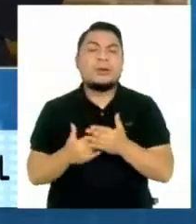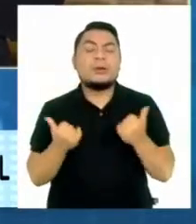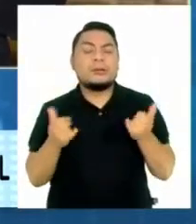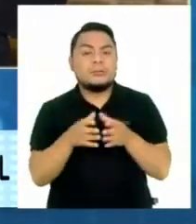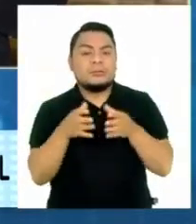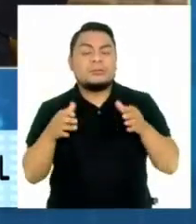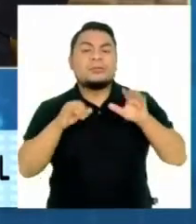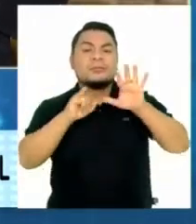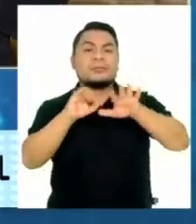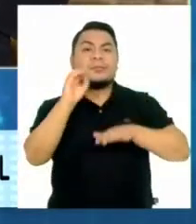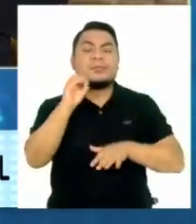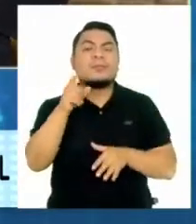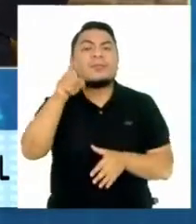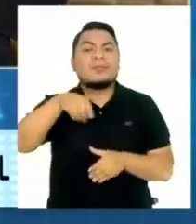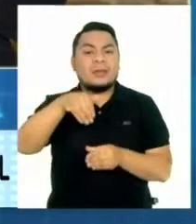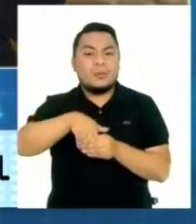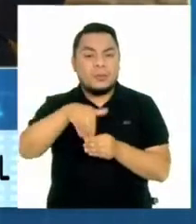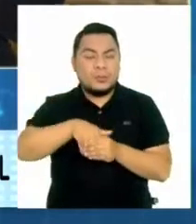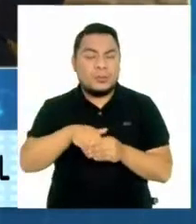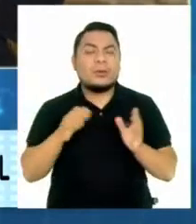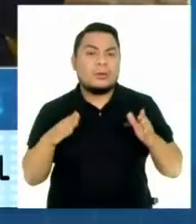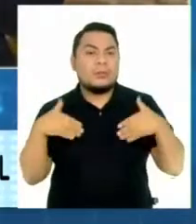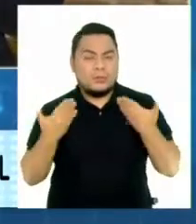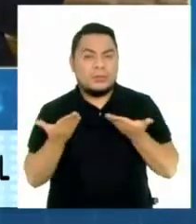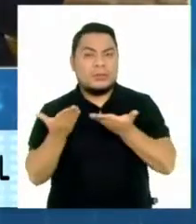mayoría de 60 para poder